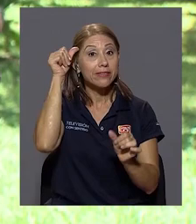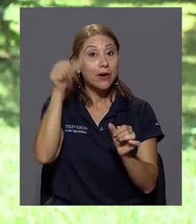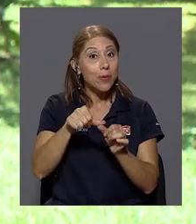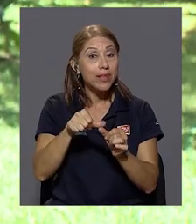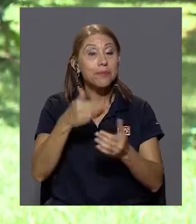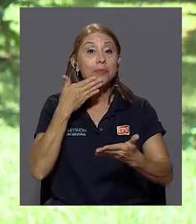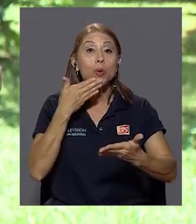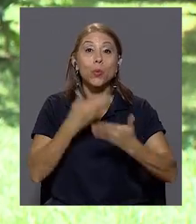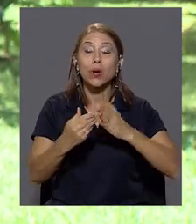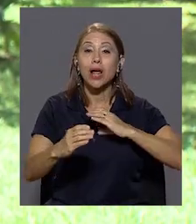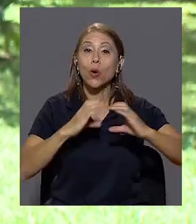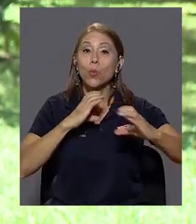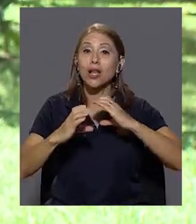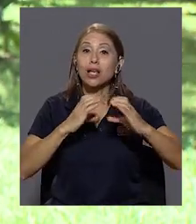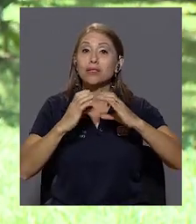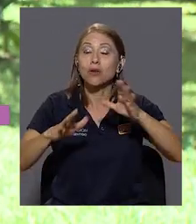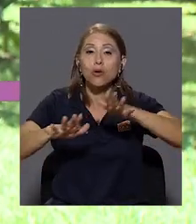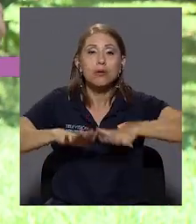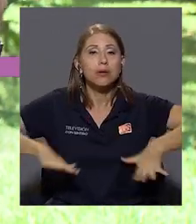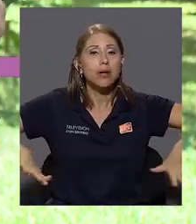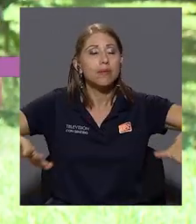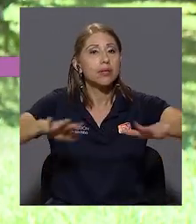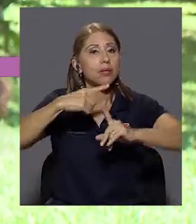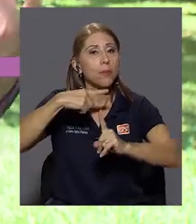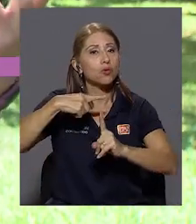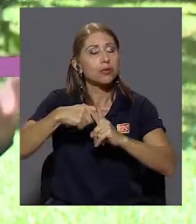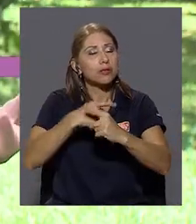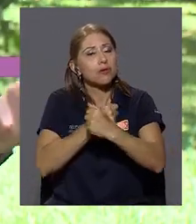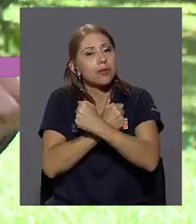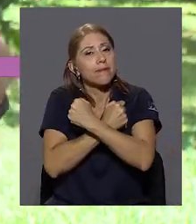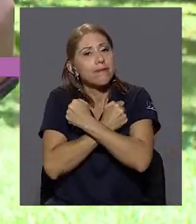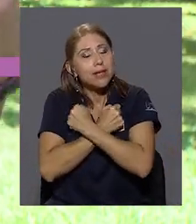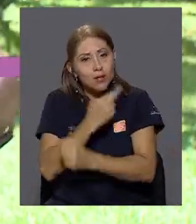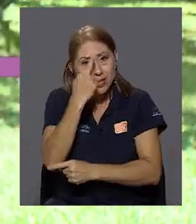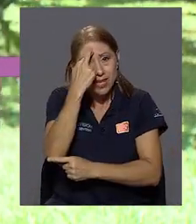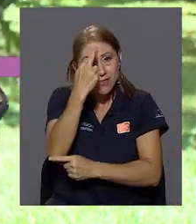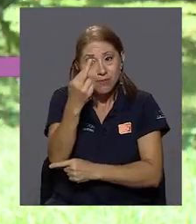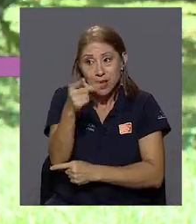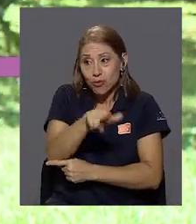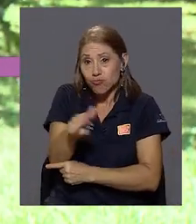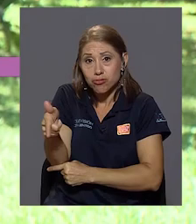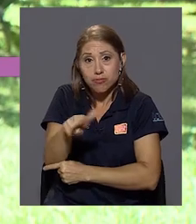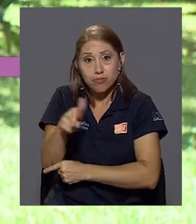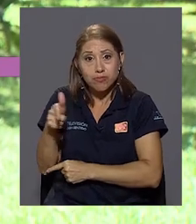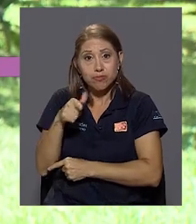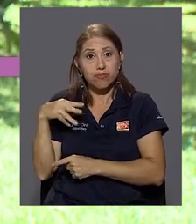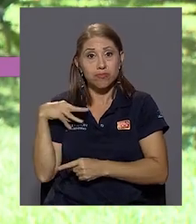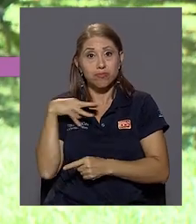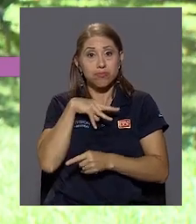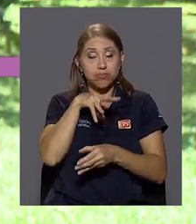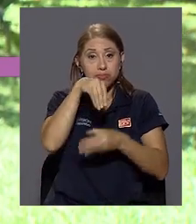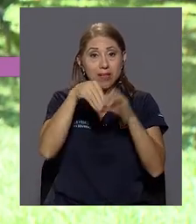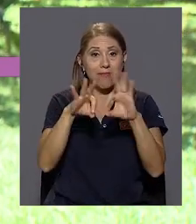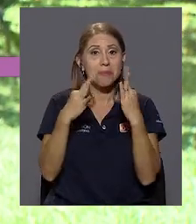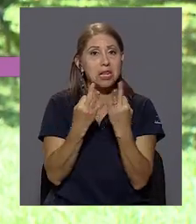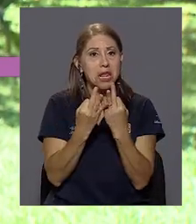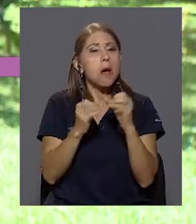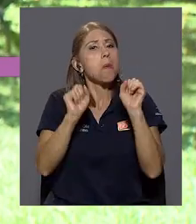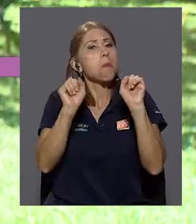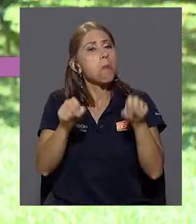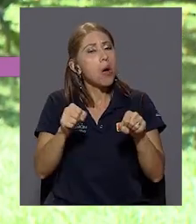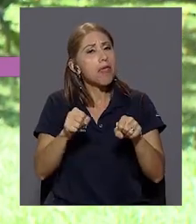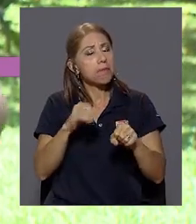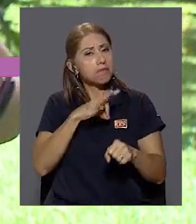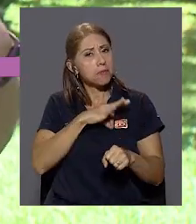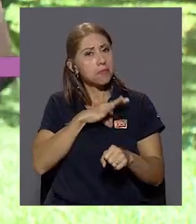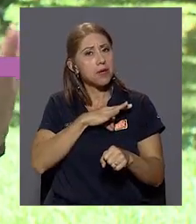Recuerde que la buena comunicación y un ambiente positivo de afecto y de respeto entre los miembros de la familia pueden favorecer a que las